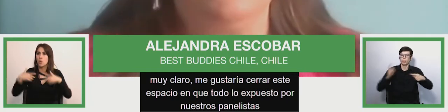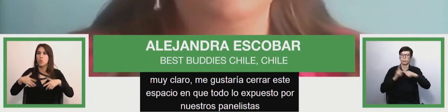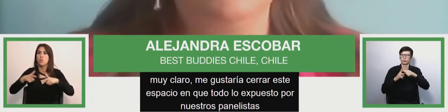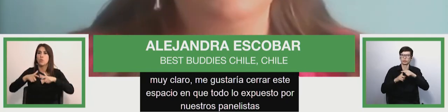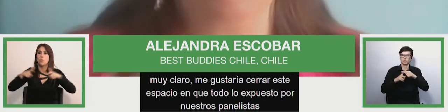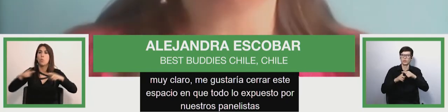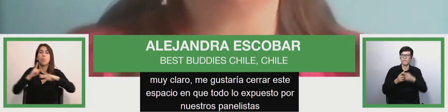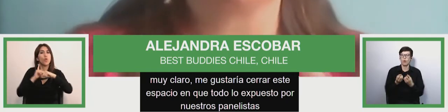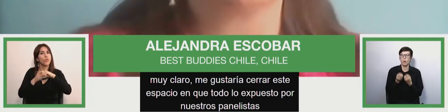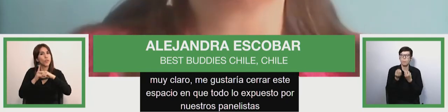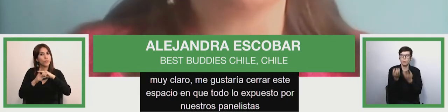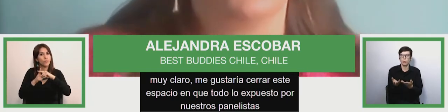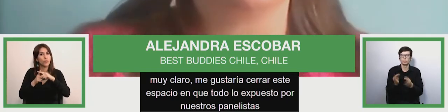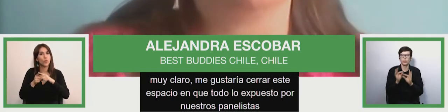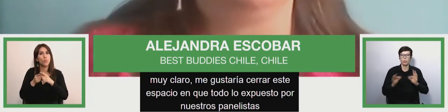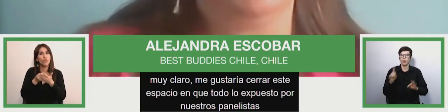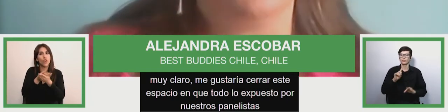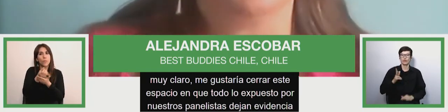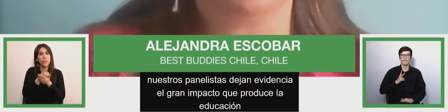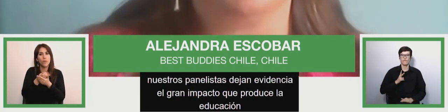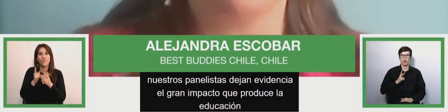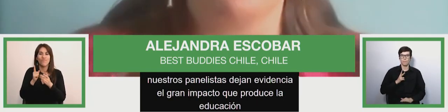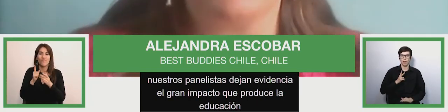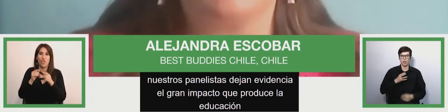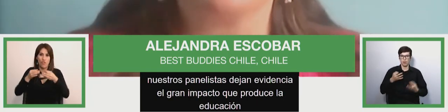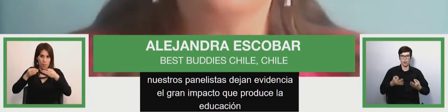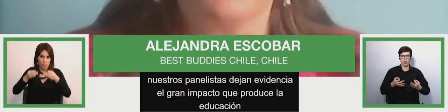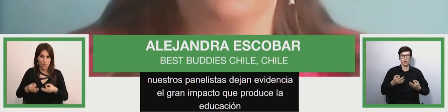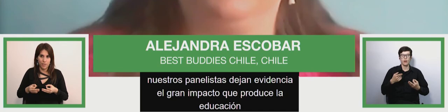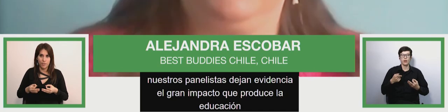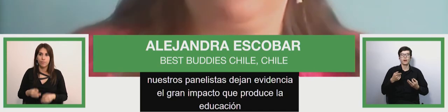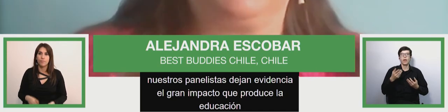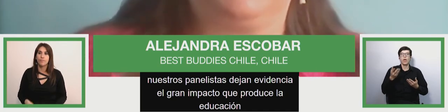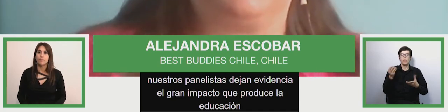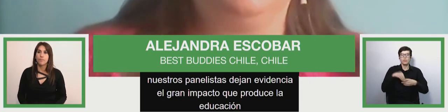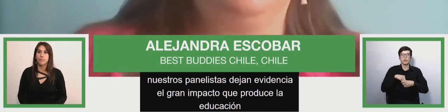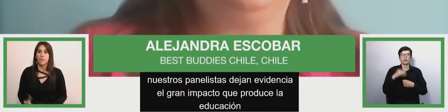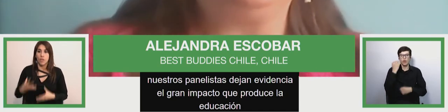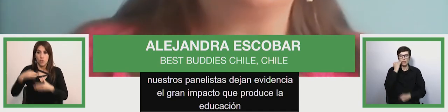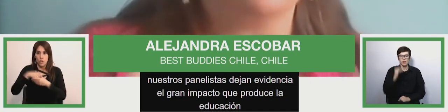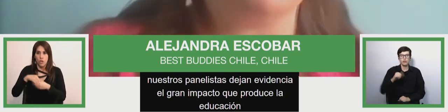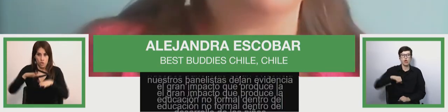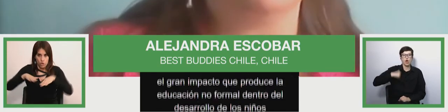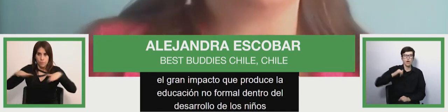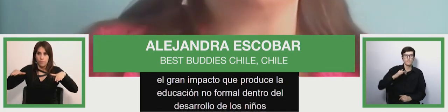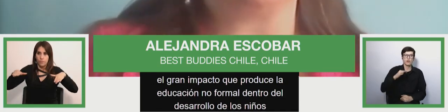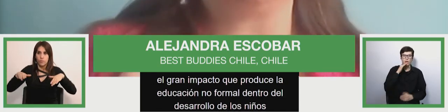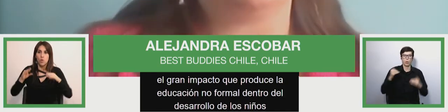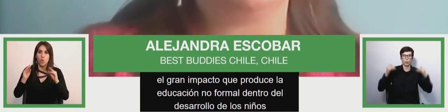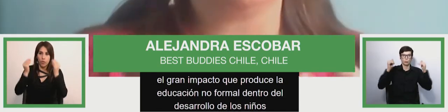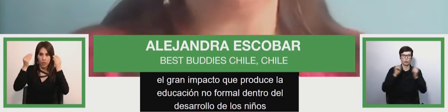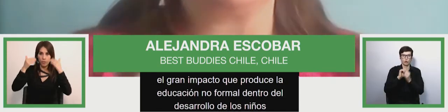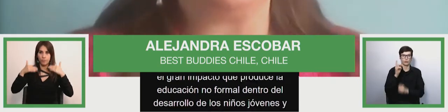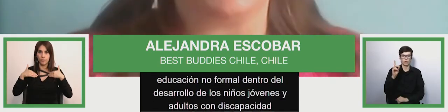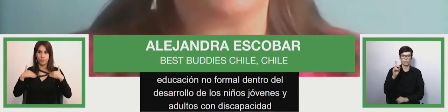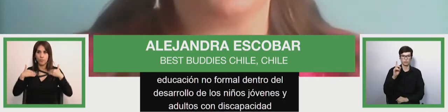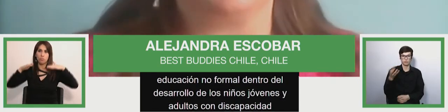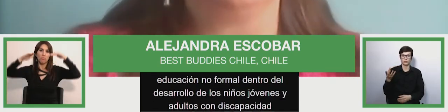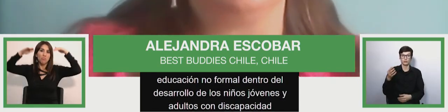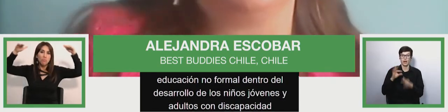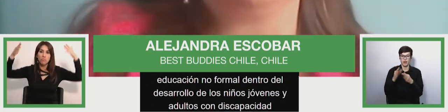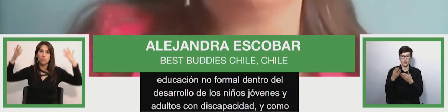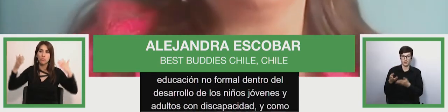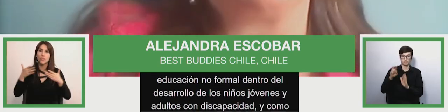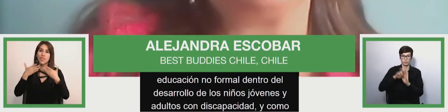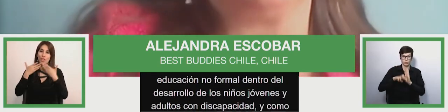formal dentro del desarrollo de los niños jóvenes y adultos con discapacidad y cómo gracias a estos proyectos